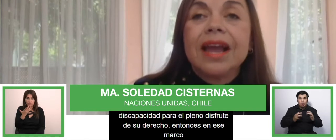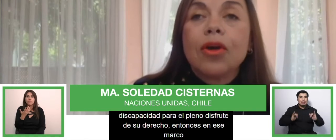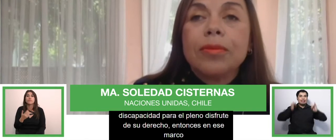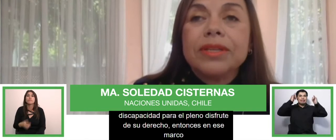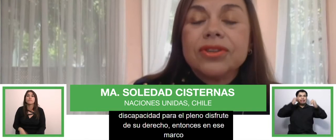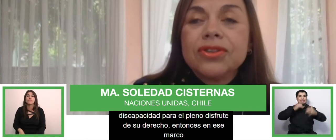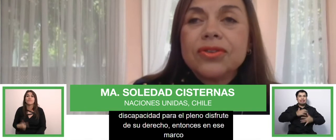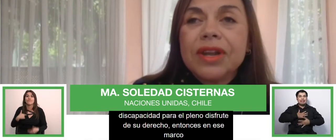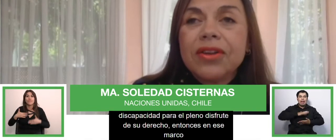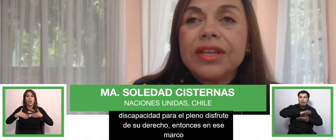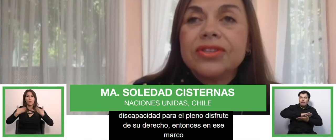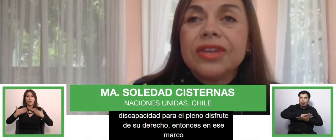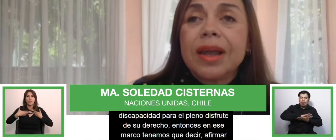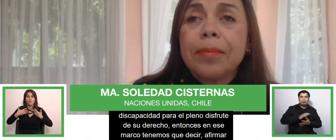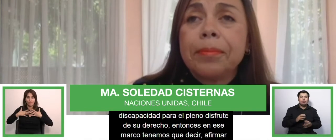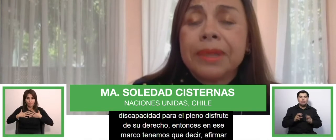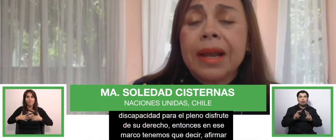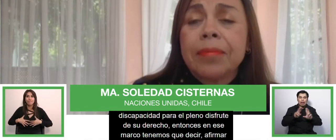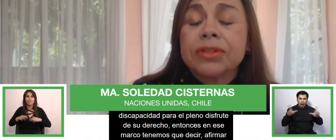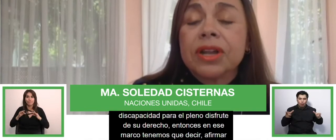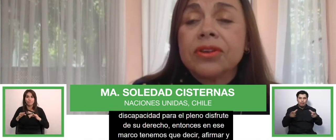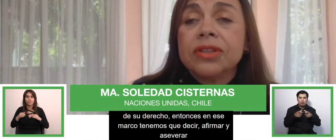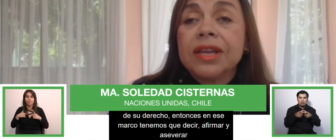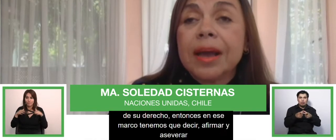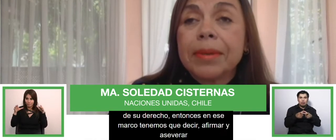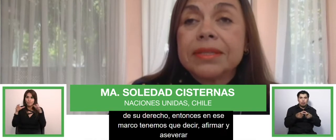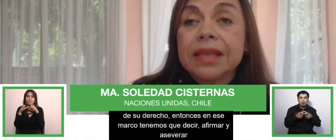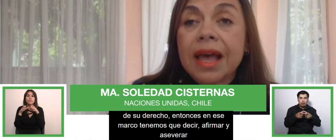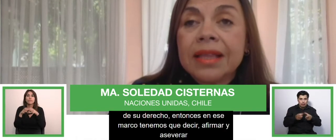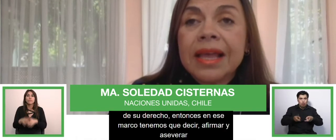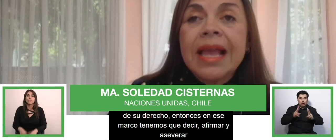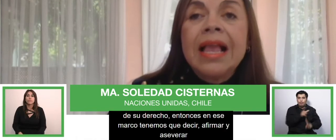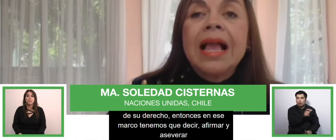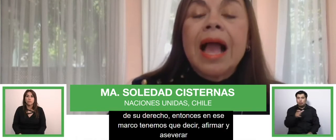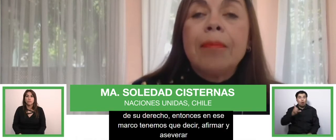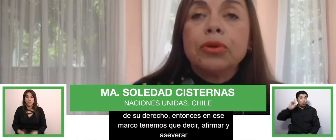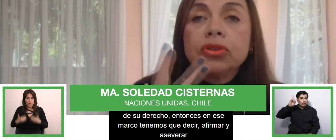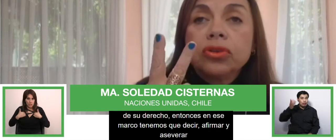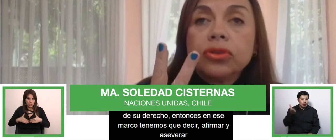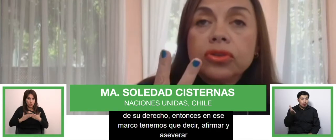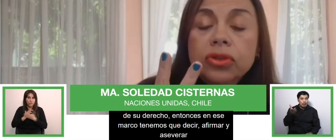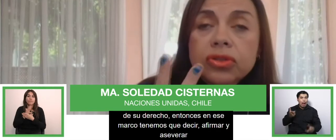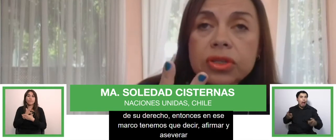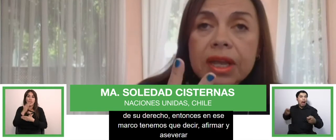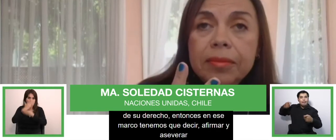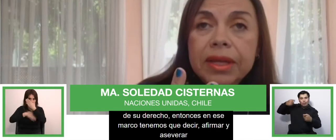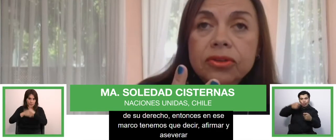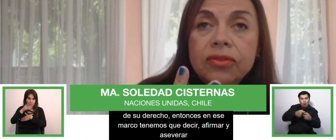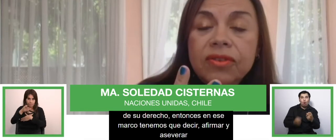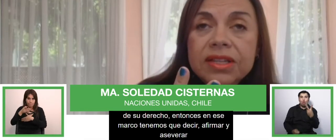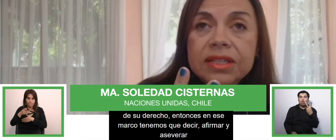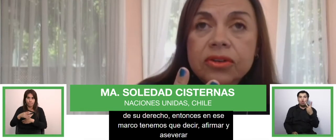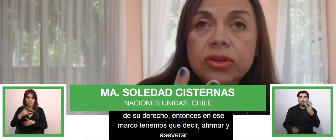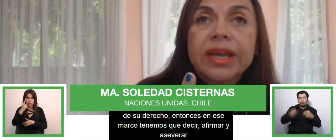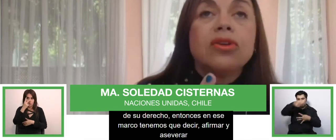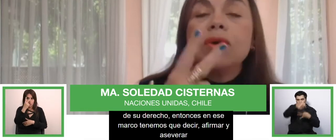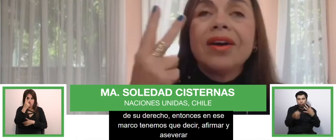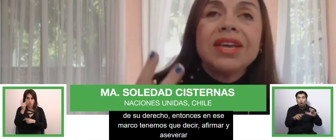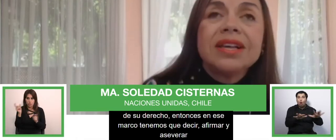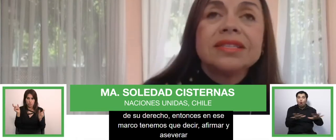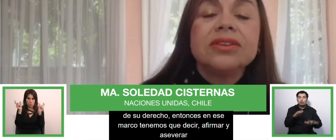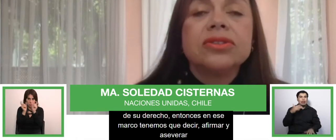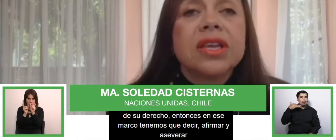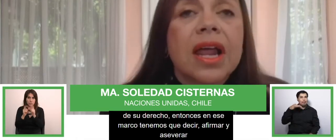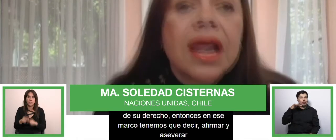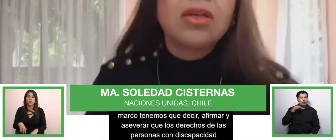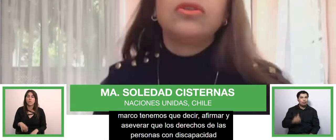que la Convención sobre los derechos de las personas con discapacidad aportó con dos elementos básicos que no